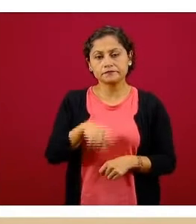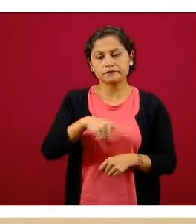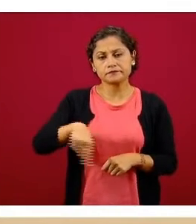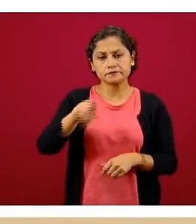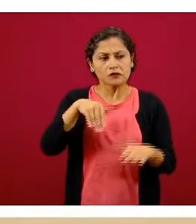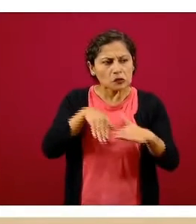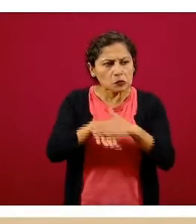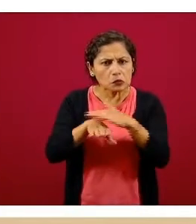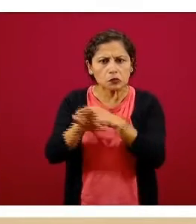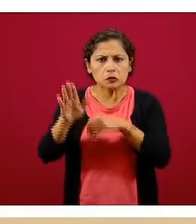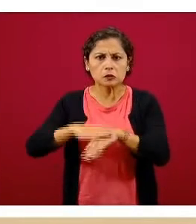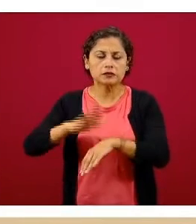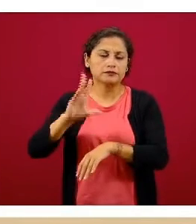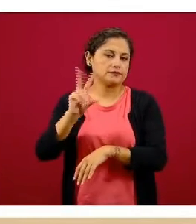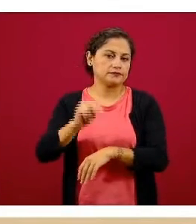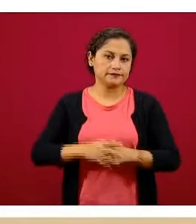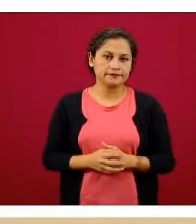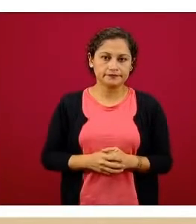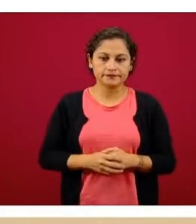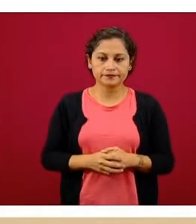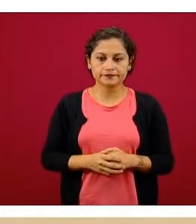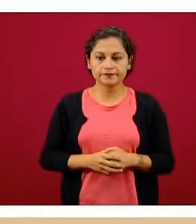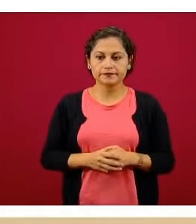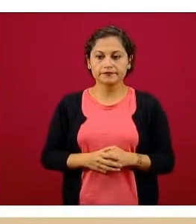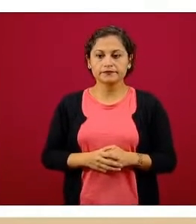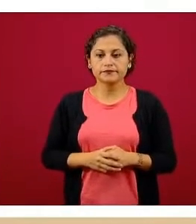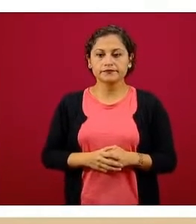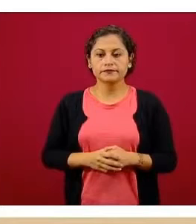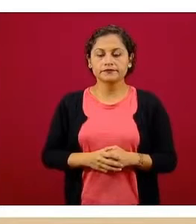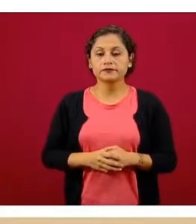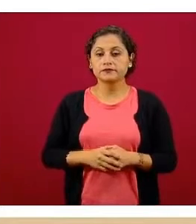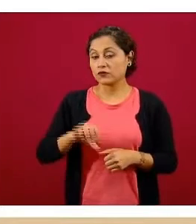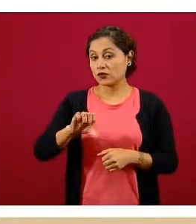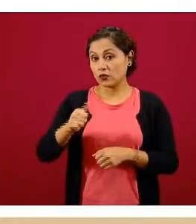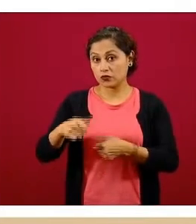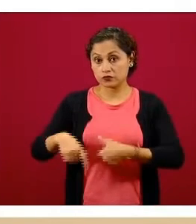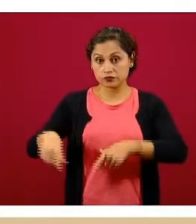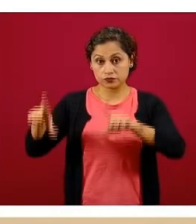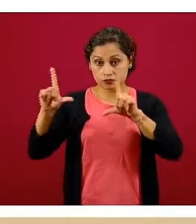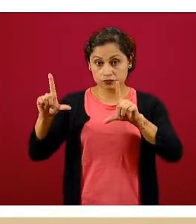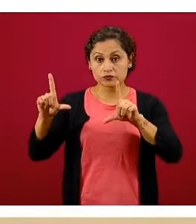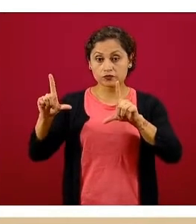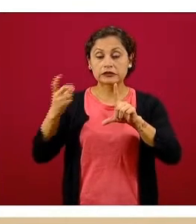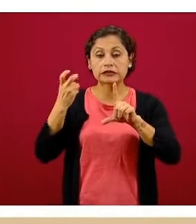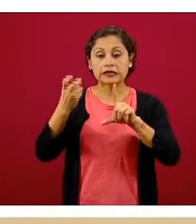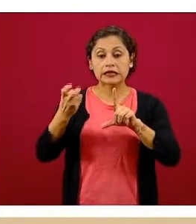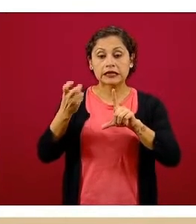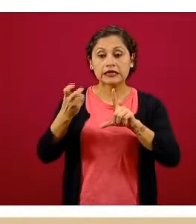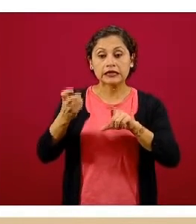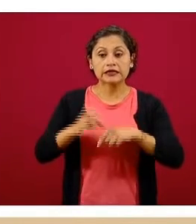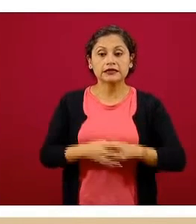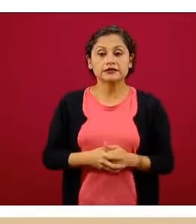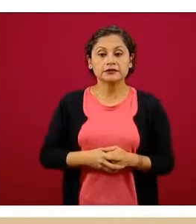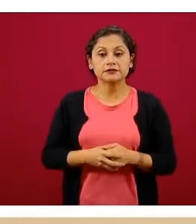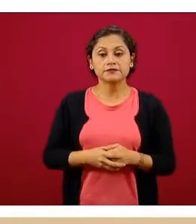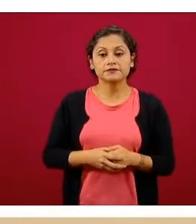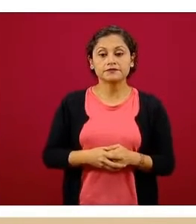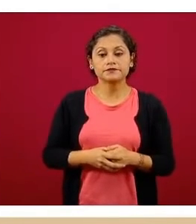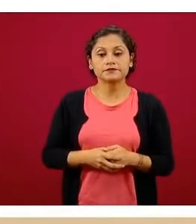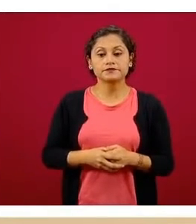importante de este tipo. En la siguiente diapositiva es el número de unidades que están disponibles con